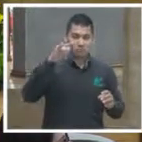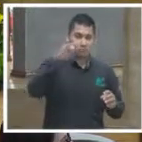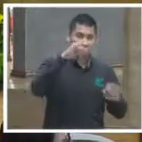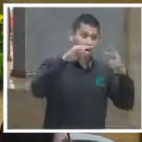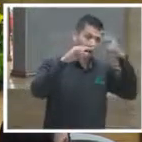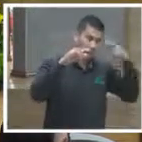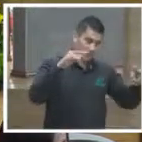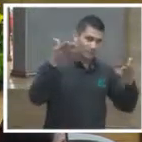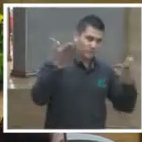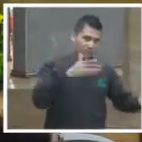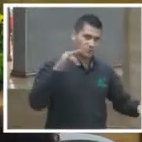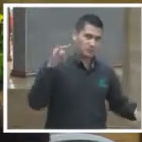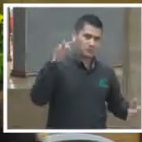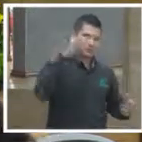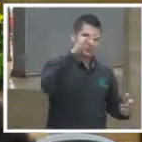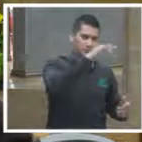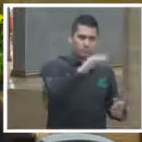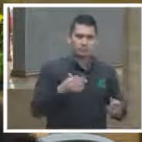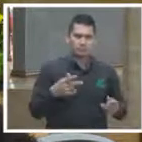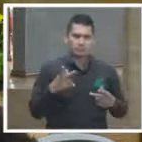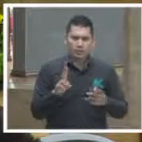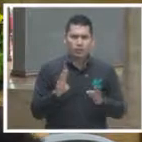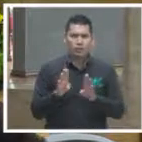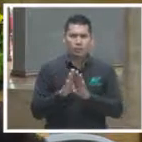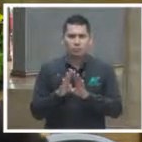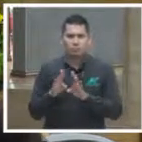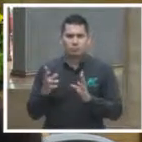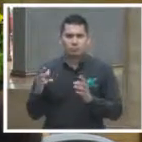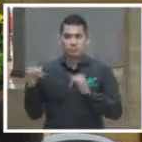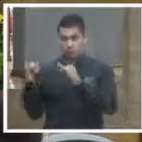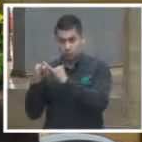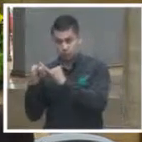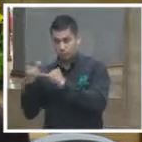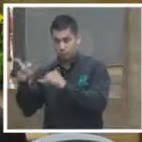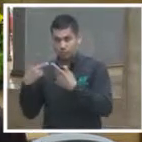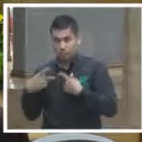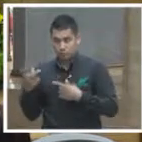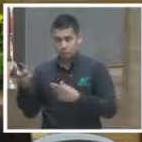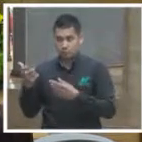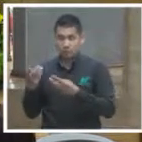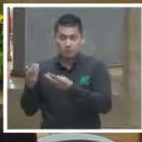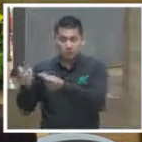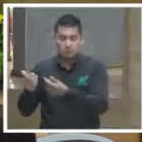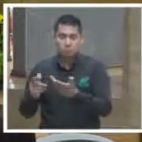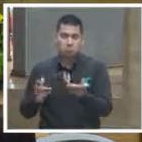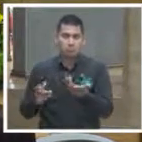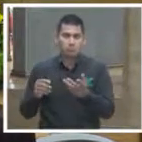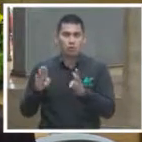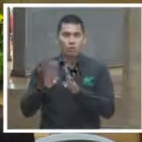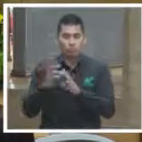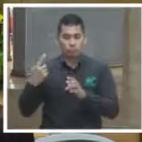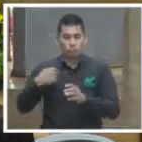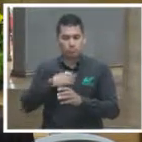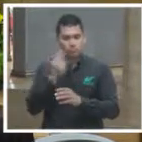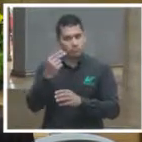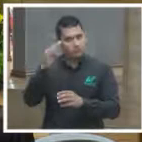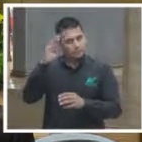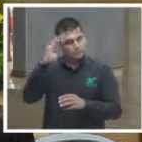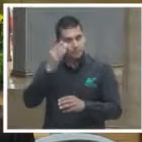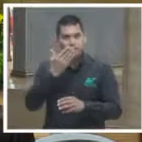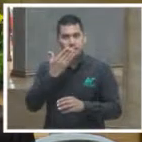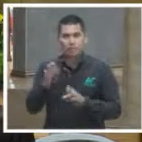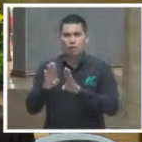nadie asume ese costo institucionalmente de llegar hasta el extremo de vulgarizar y explicar las cosas que técnica y